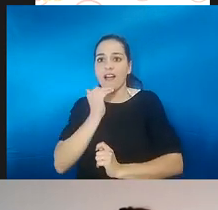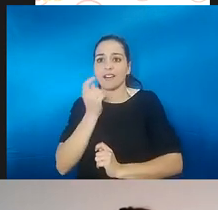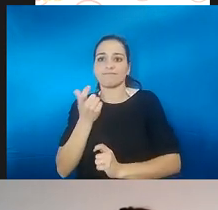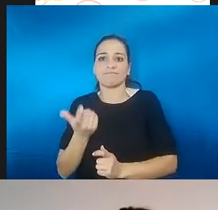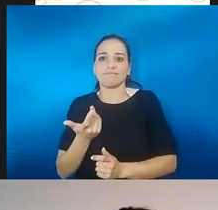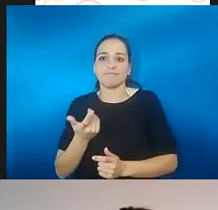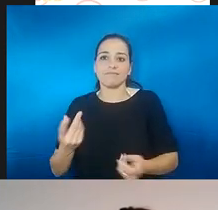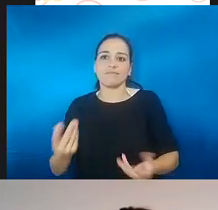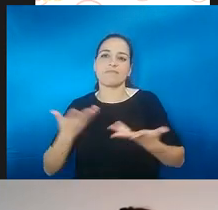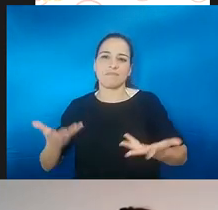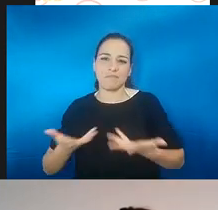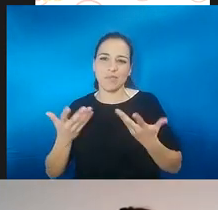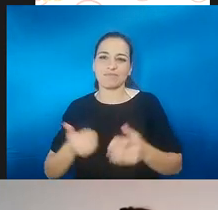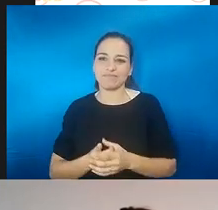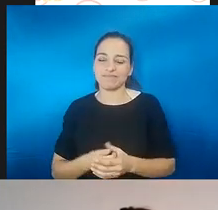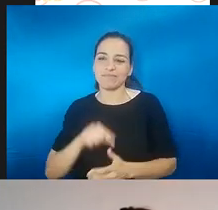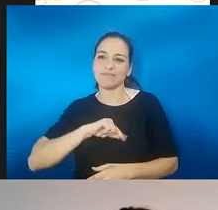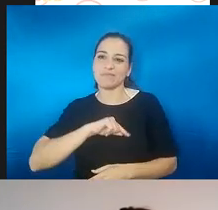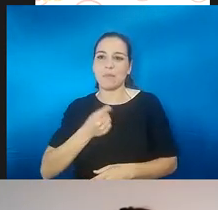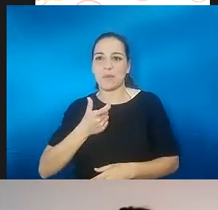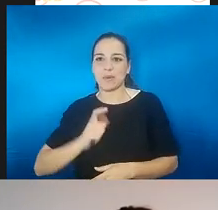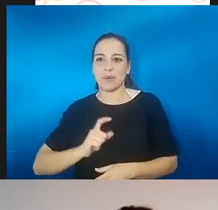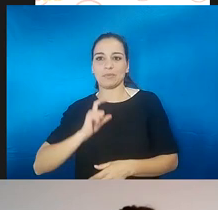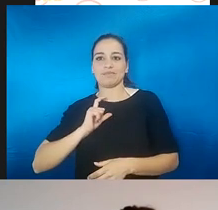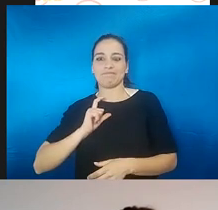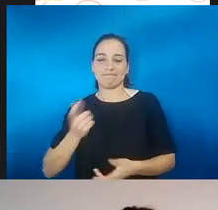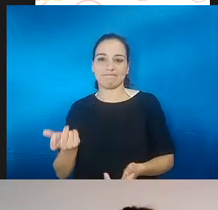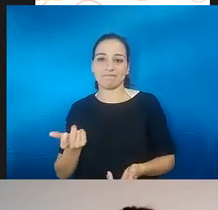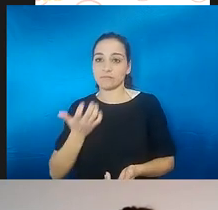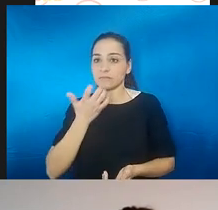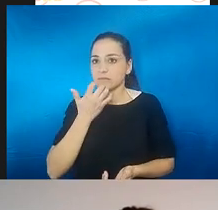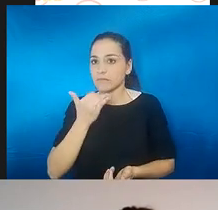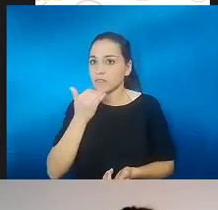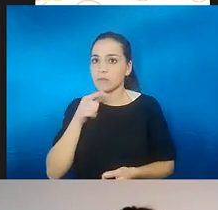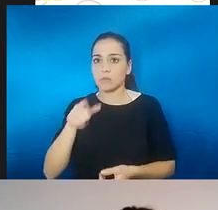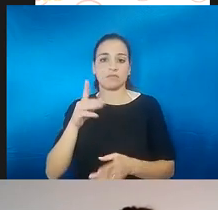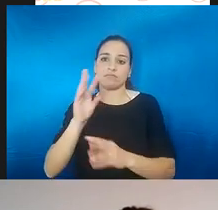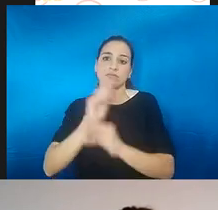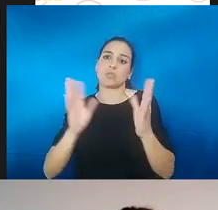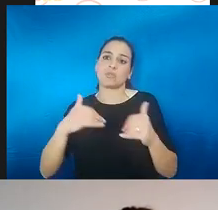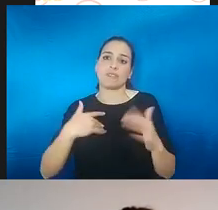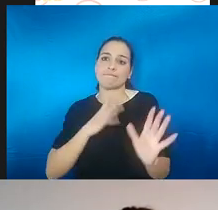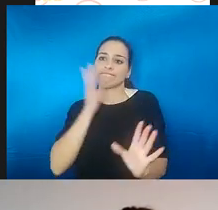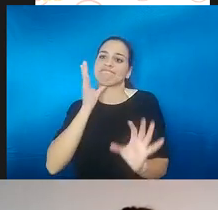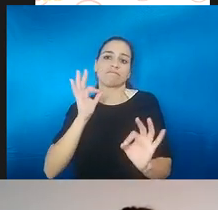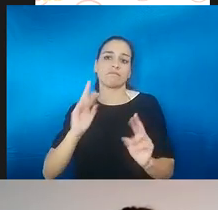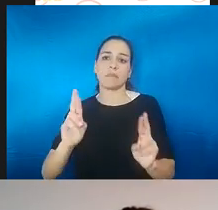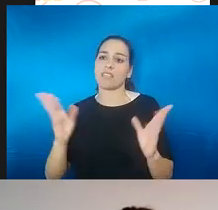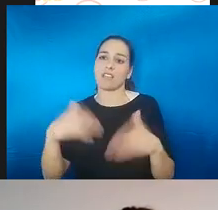sentir mejor. Te sientes un poco comprendido. sobre todo si te dicen que es algo como que no tiene solución, que no tienes ninguna esperanza, que no...